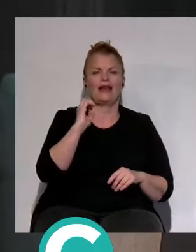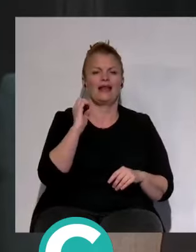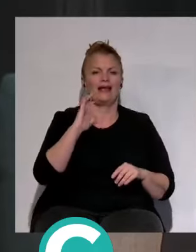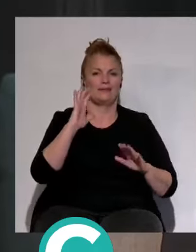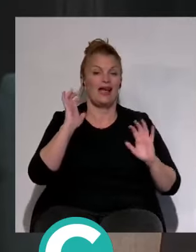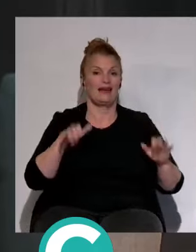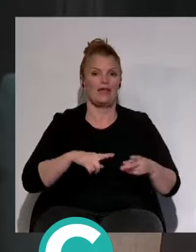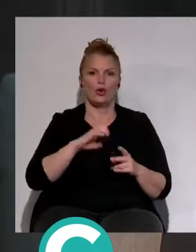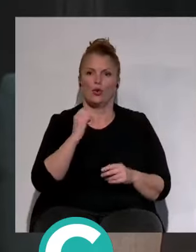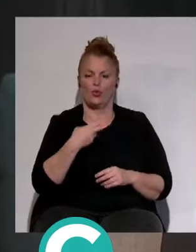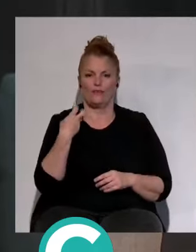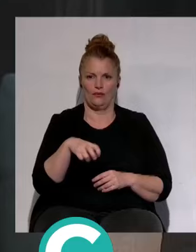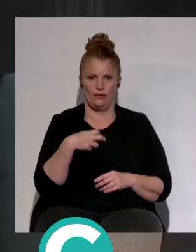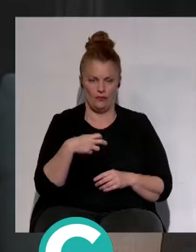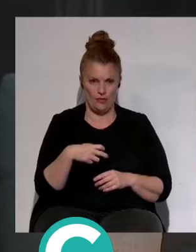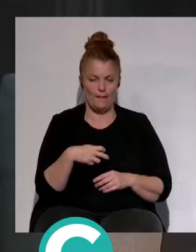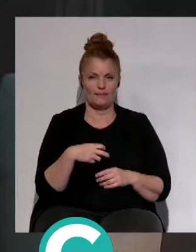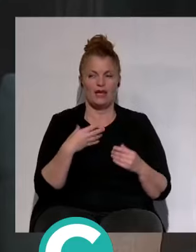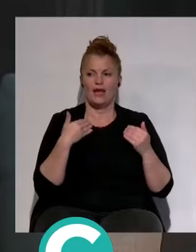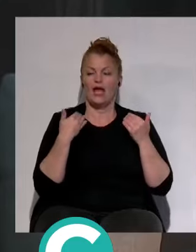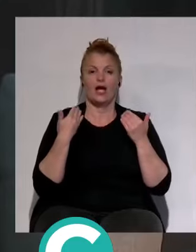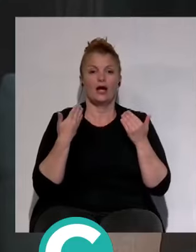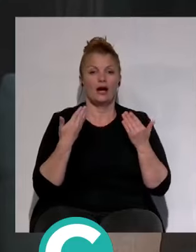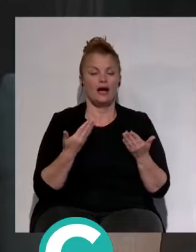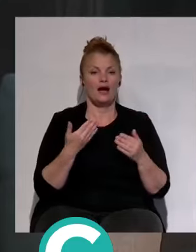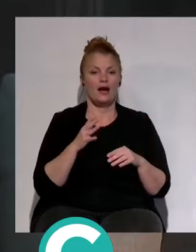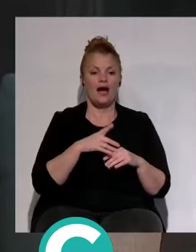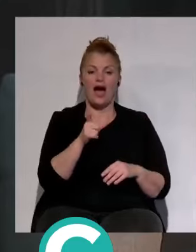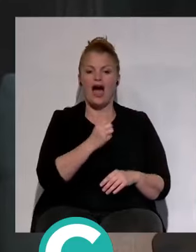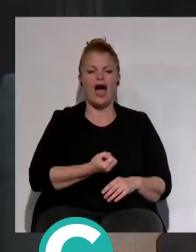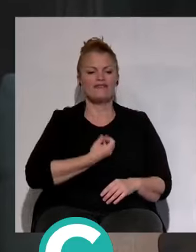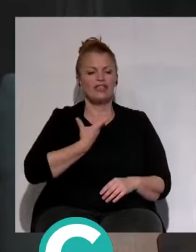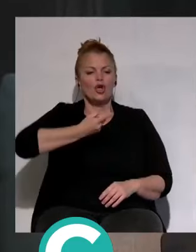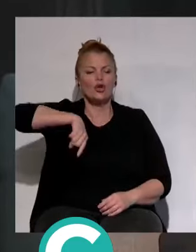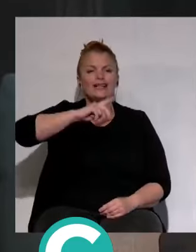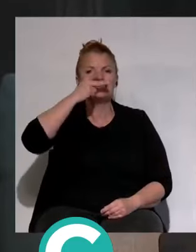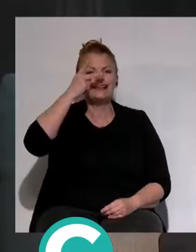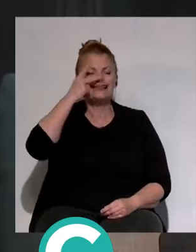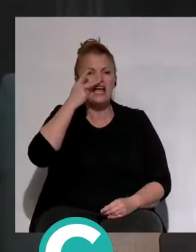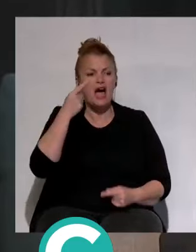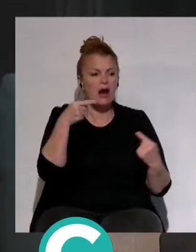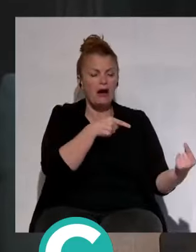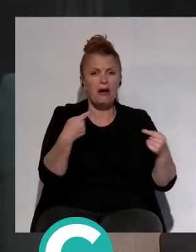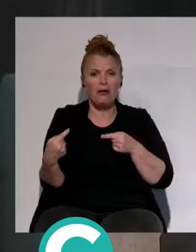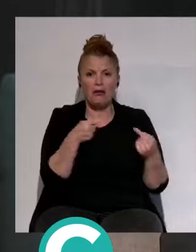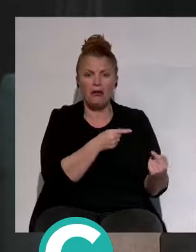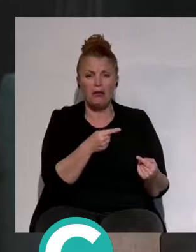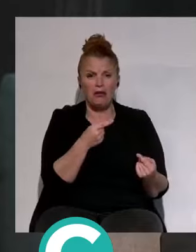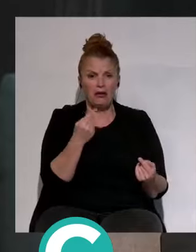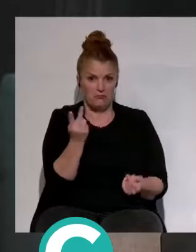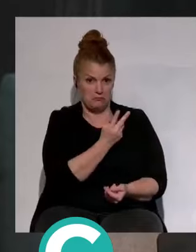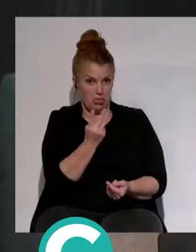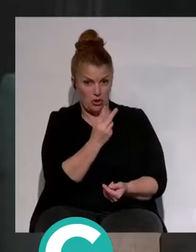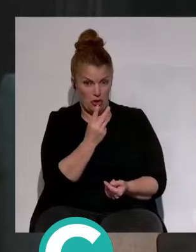a través de la sociedad Locos por el Balón. Entonces, ¿a los aficionados nos interesa la guerra de guerrilla Manolo Vizcaíno, Quique